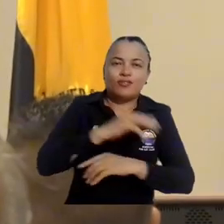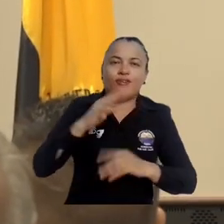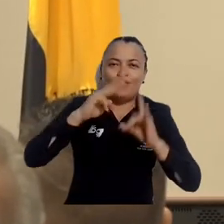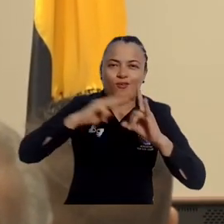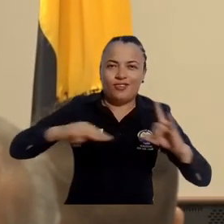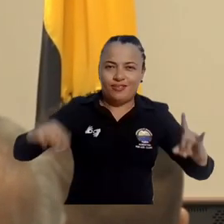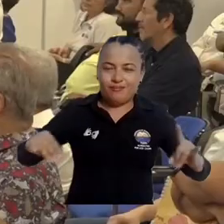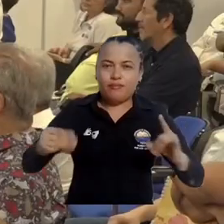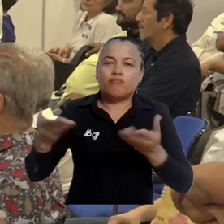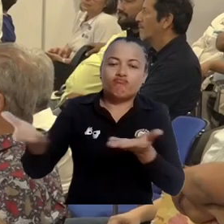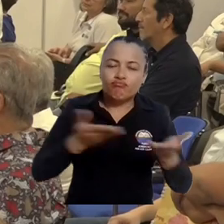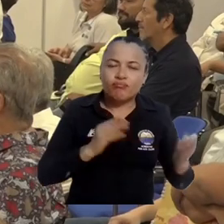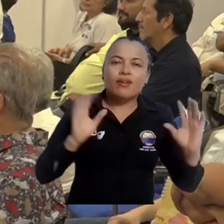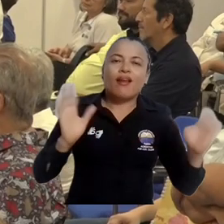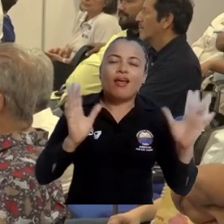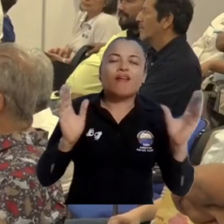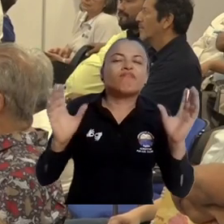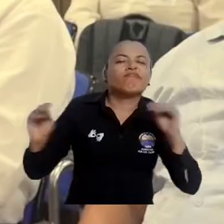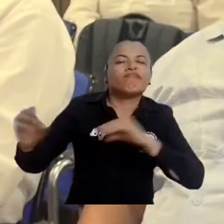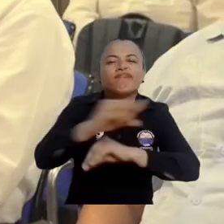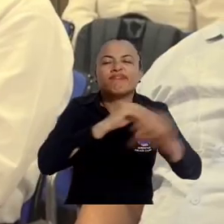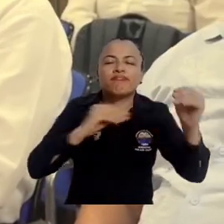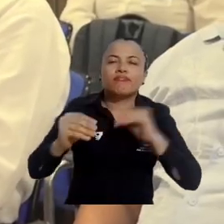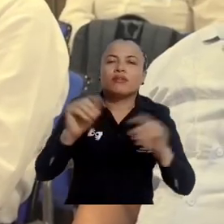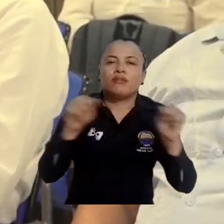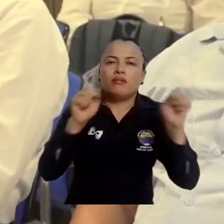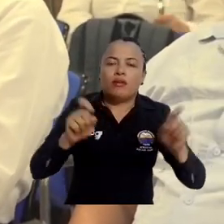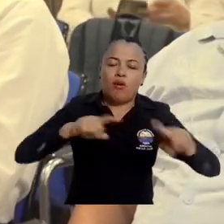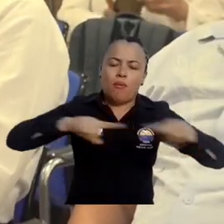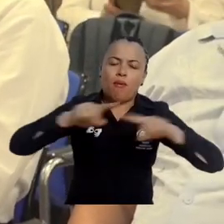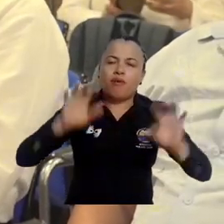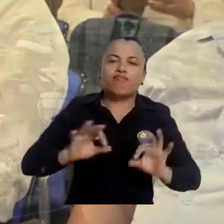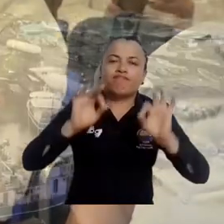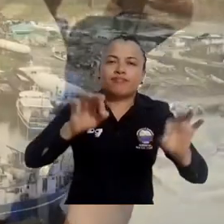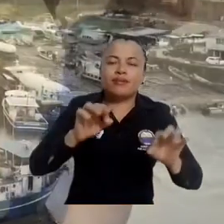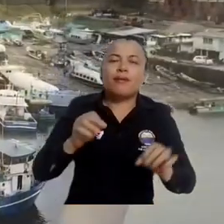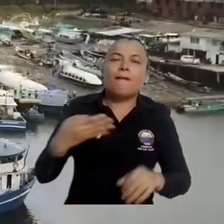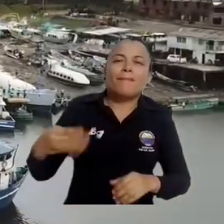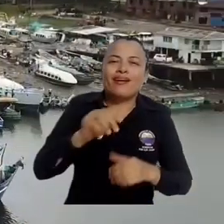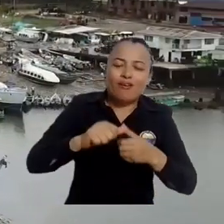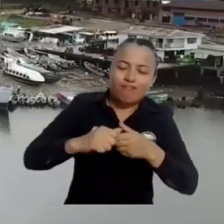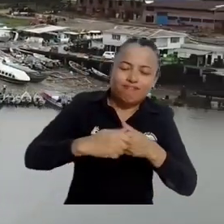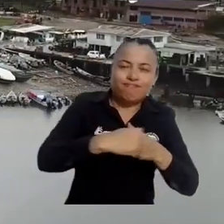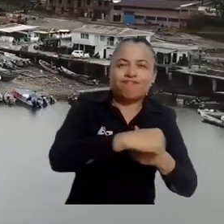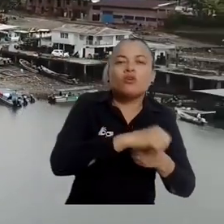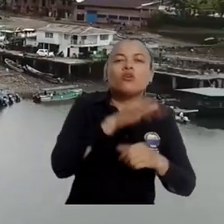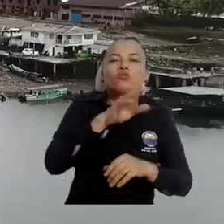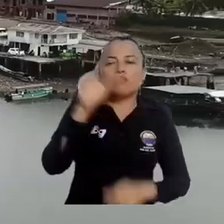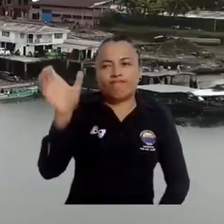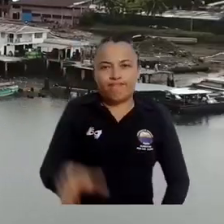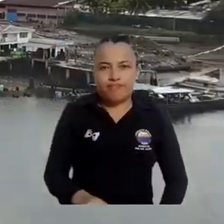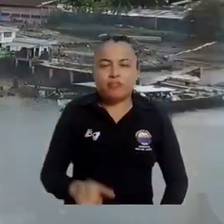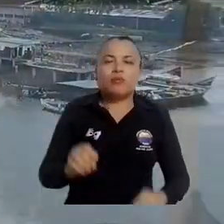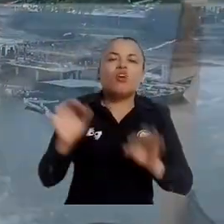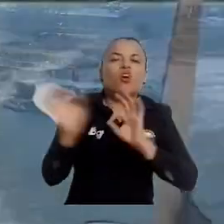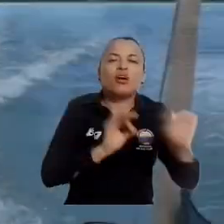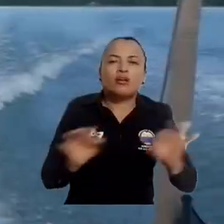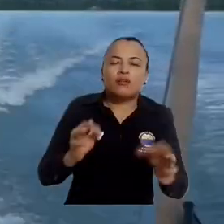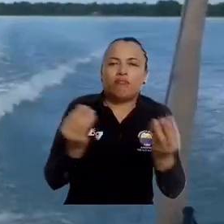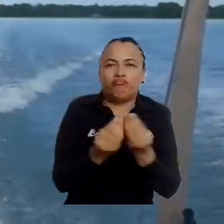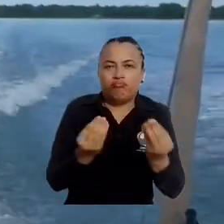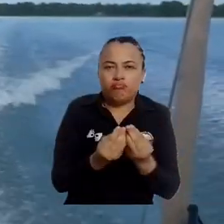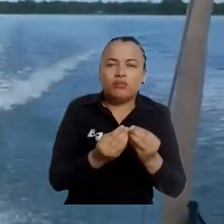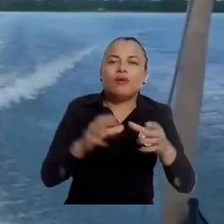Durante dos días, la Universidad del Magdalena acogió el conversatorio Gobernanza de la Pesquería de Atún en el Océano Pacífico